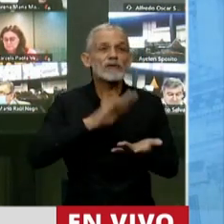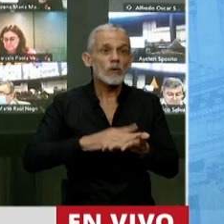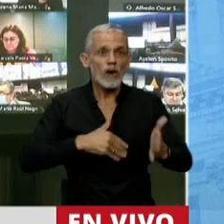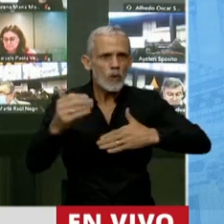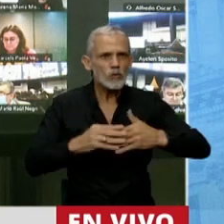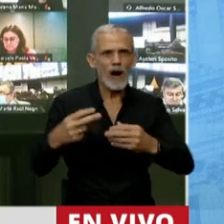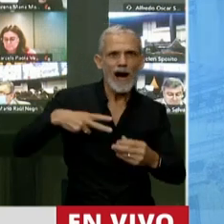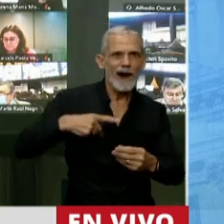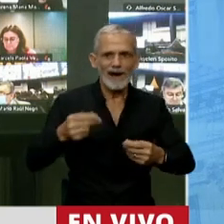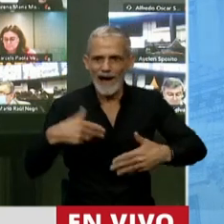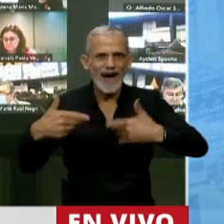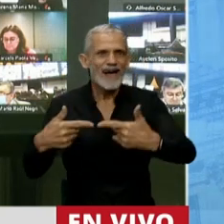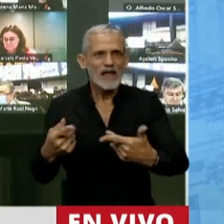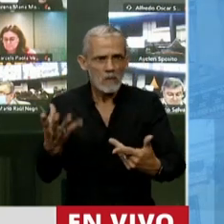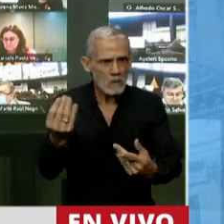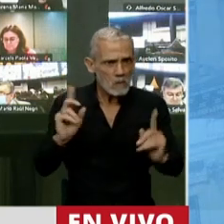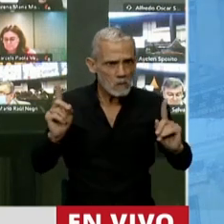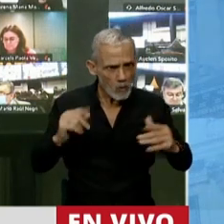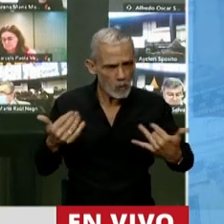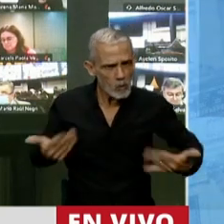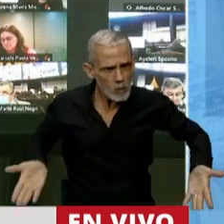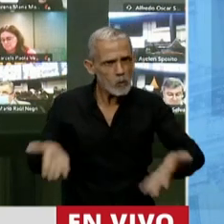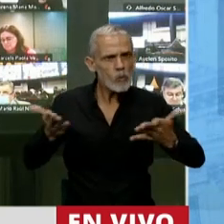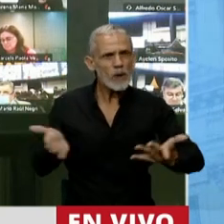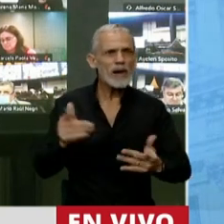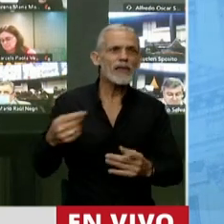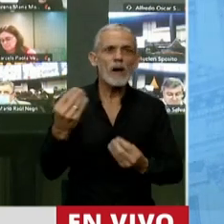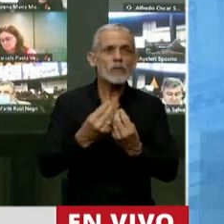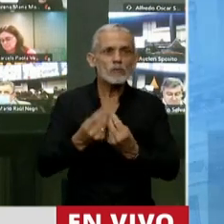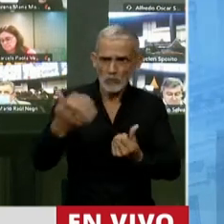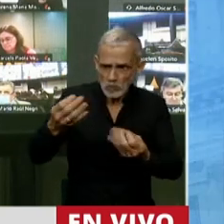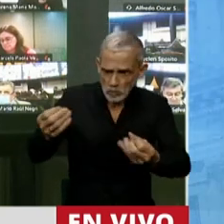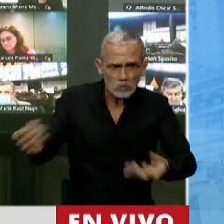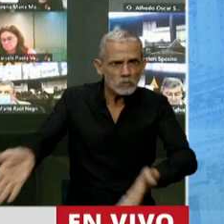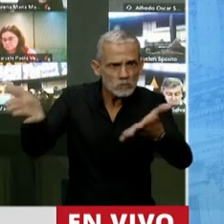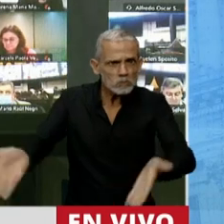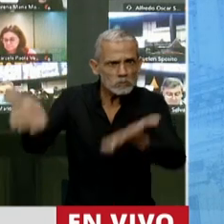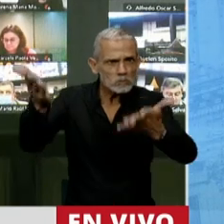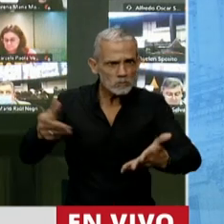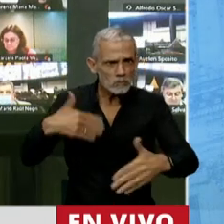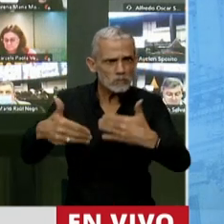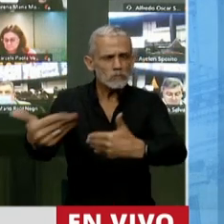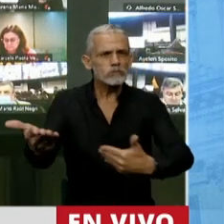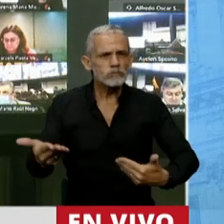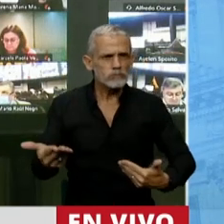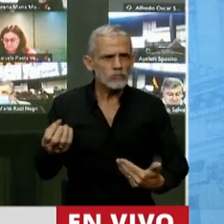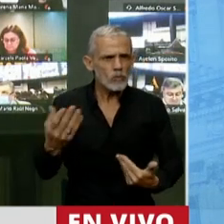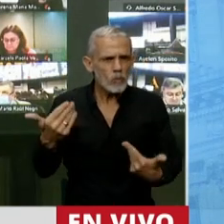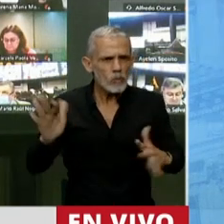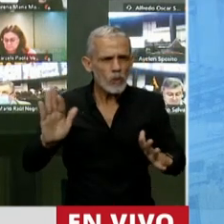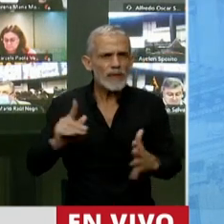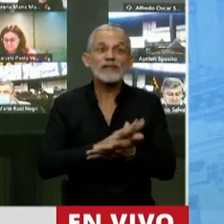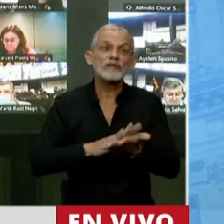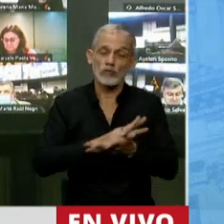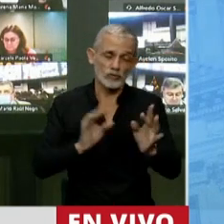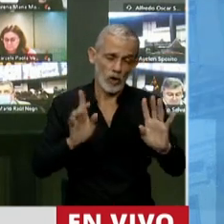construir riqueza. De entender que a muchos les tiene que ir muy bien. Y las soluciones son